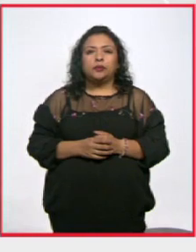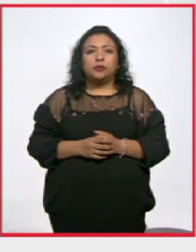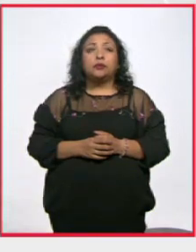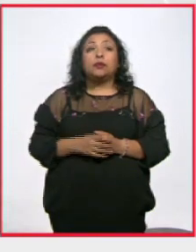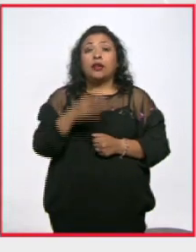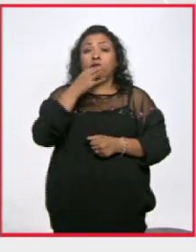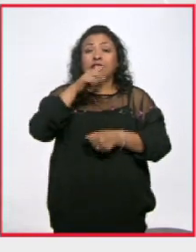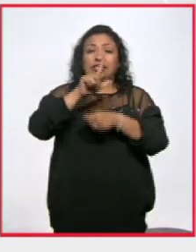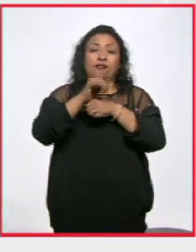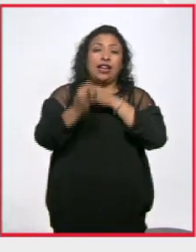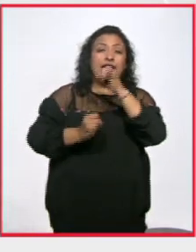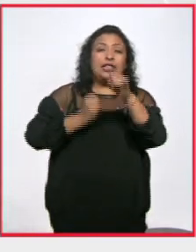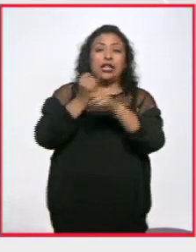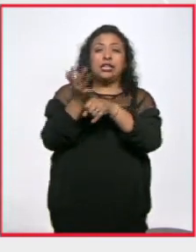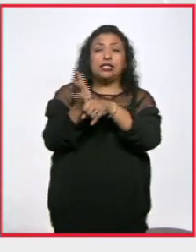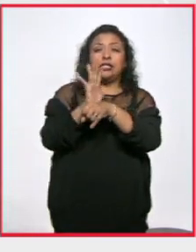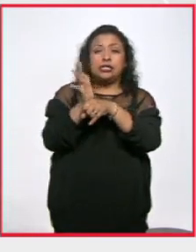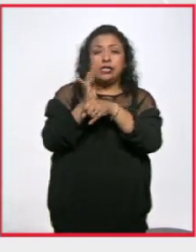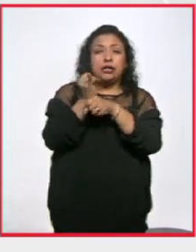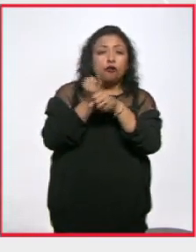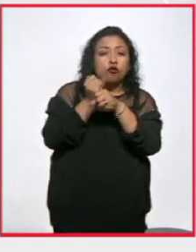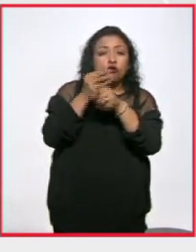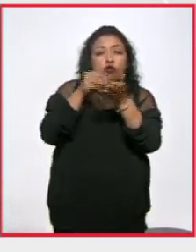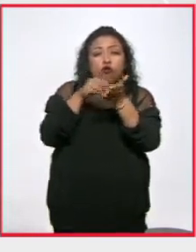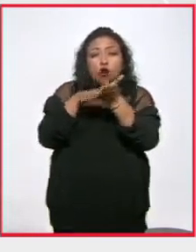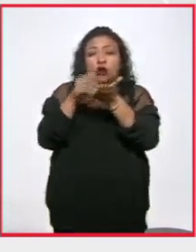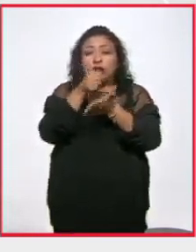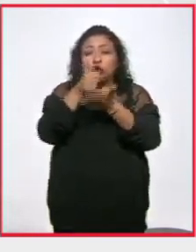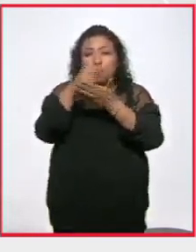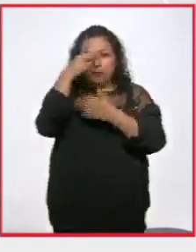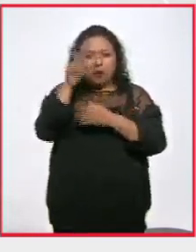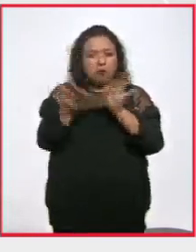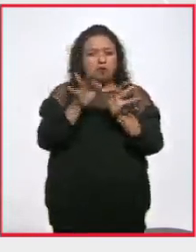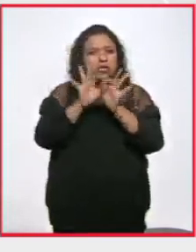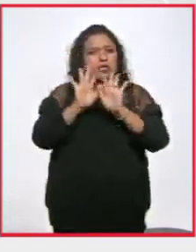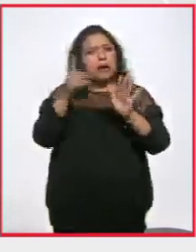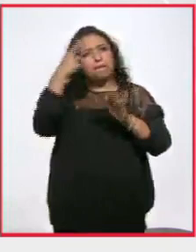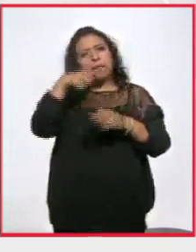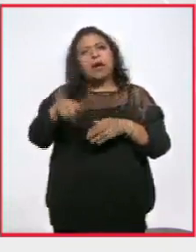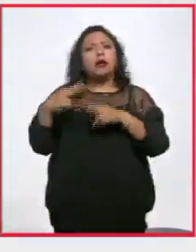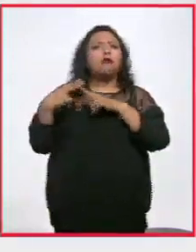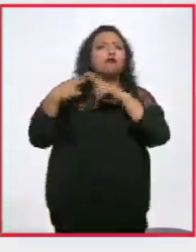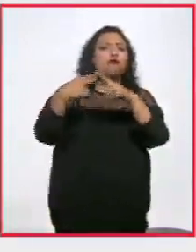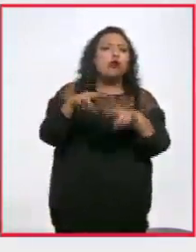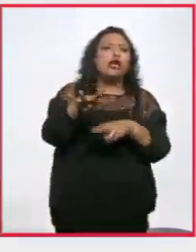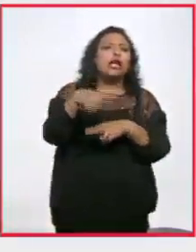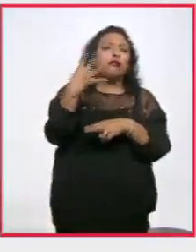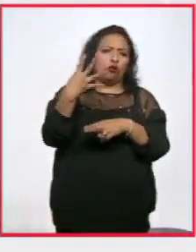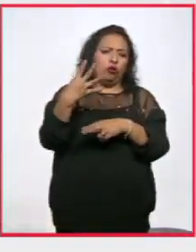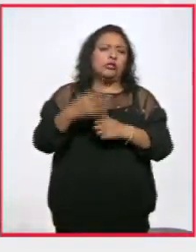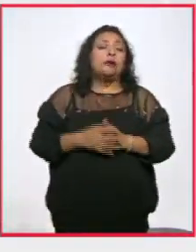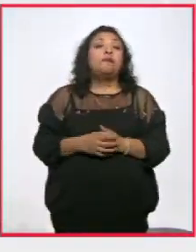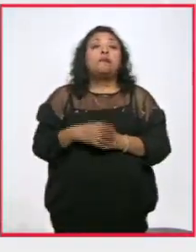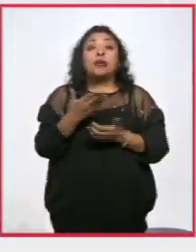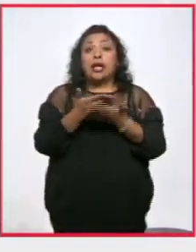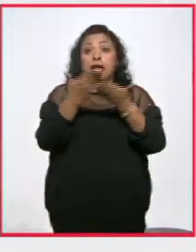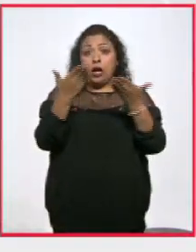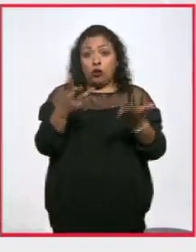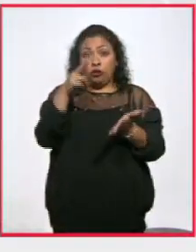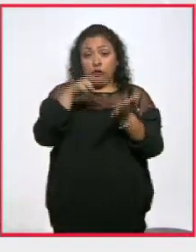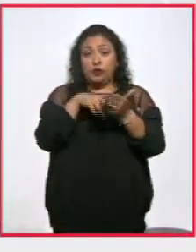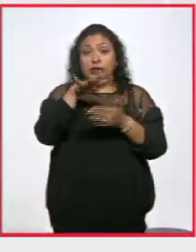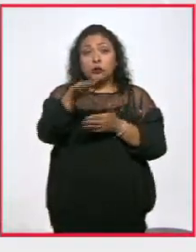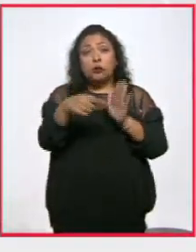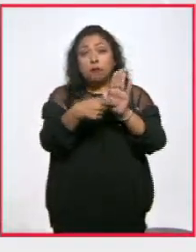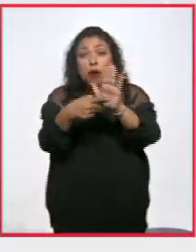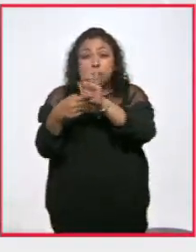El Festival Internacional de Cine Documental de la Ciudad de México tiene todo listo para celebrar su décima cuarta edición. Este año, su oferta